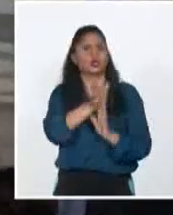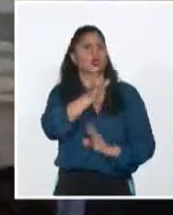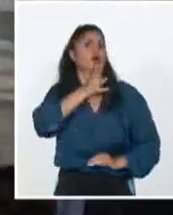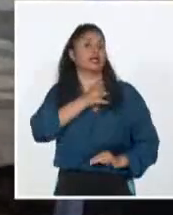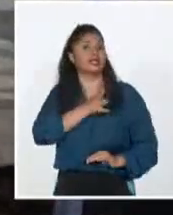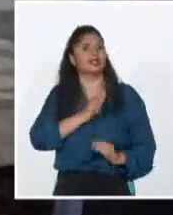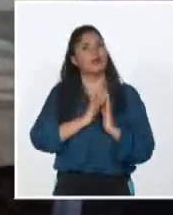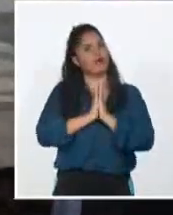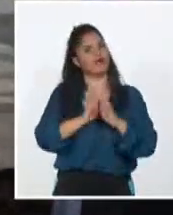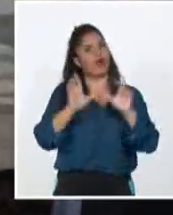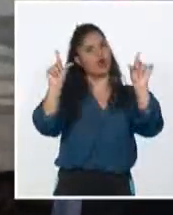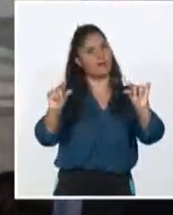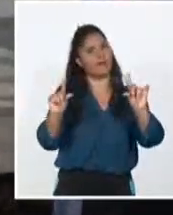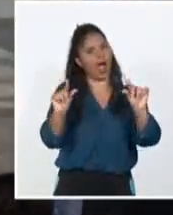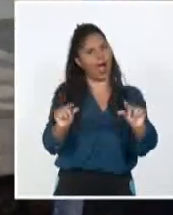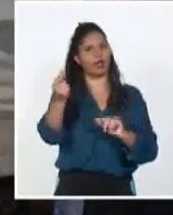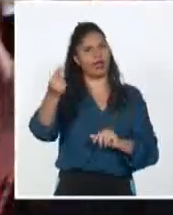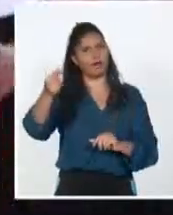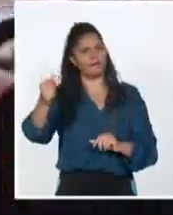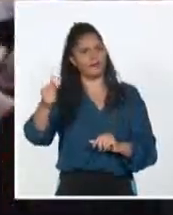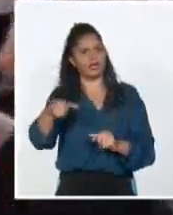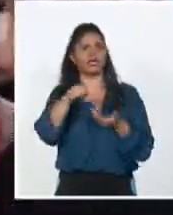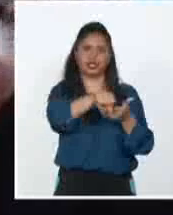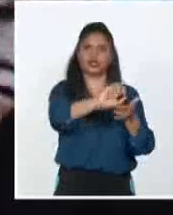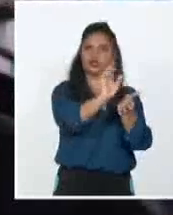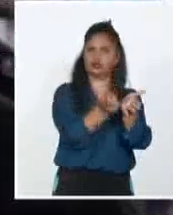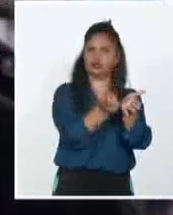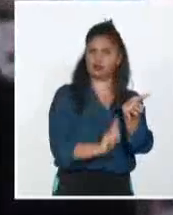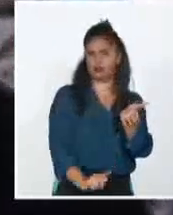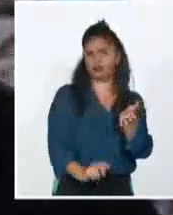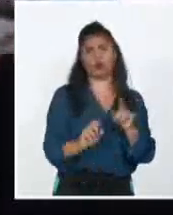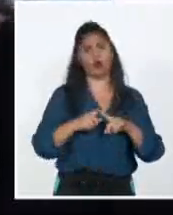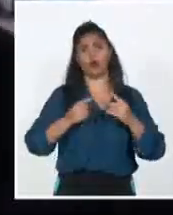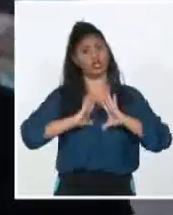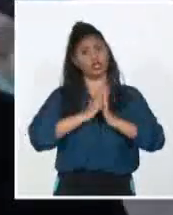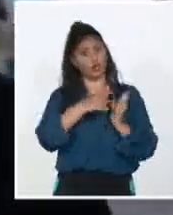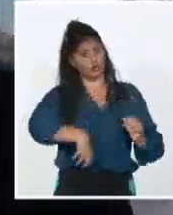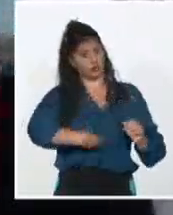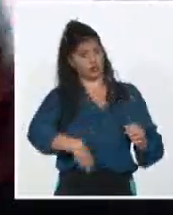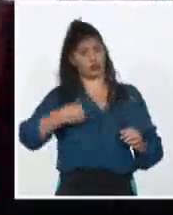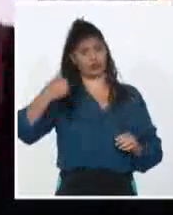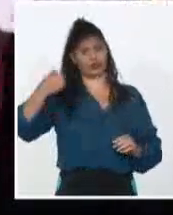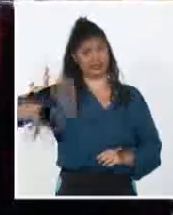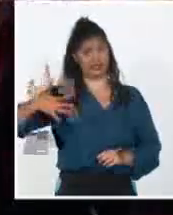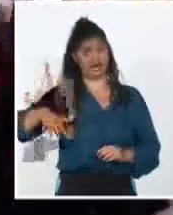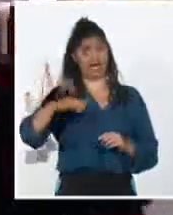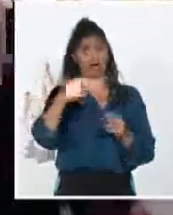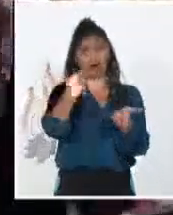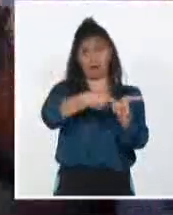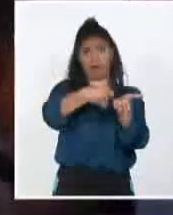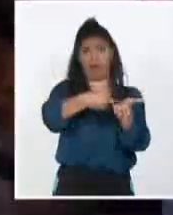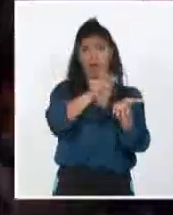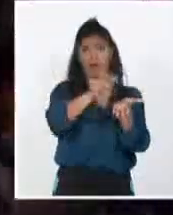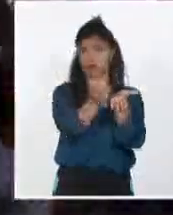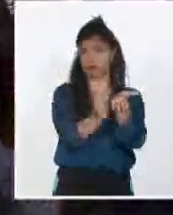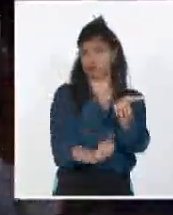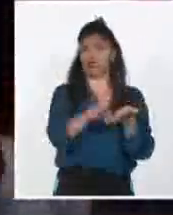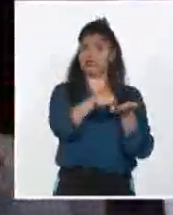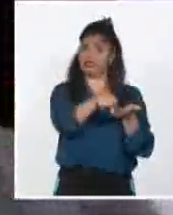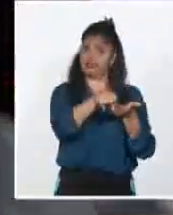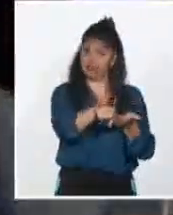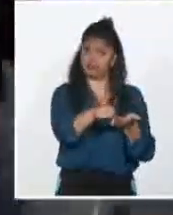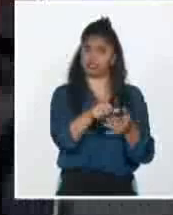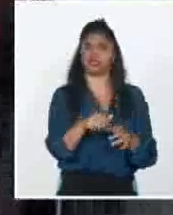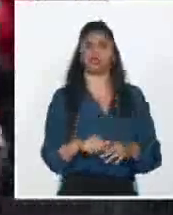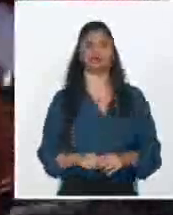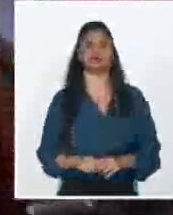para dejar establecida su insatisfacción con el alto coste de la energía eléctrica. Se anticipa que esta alza en los precios de la